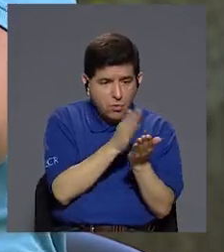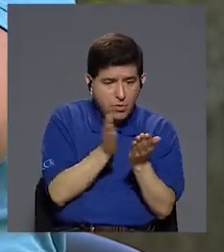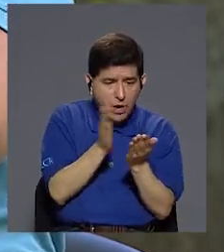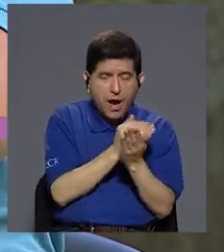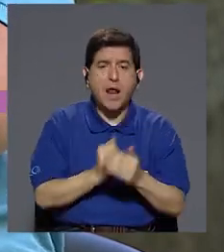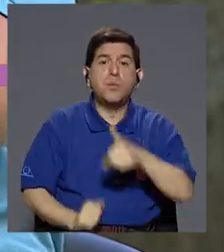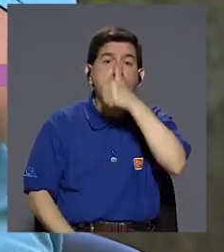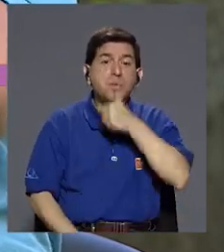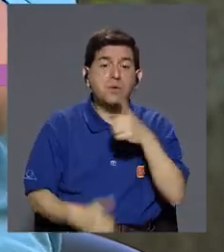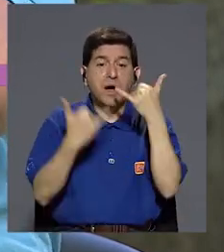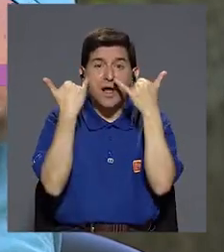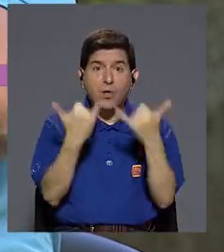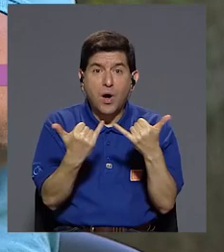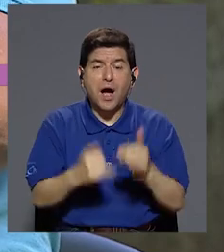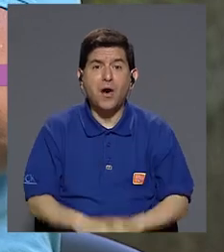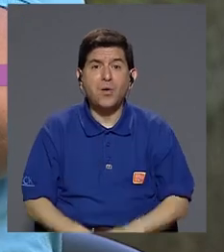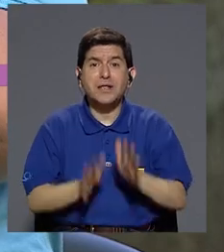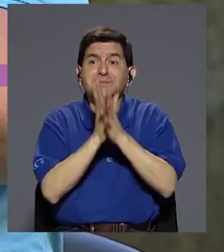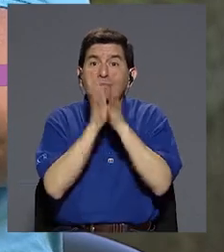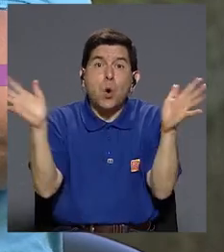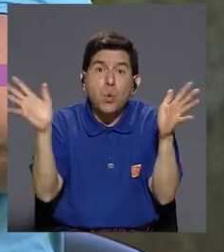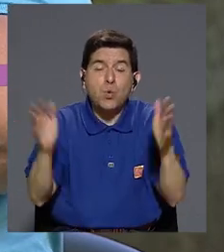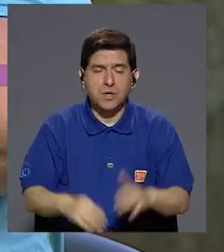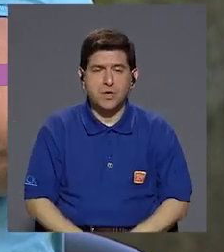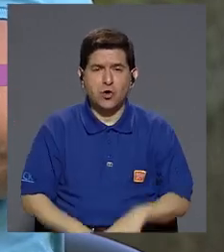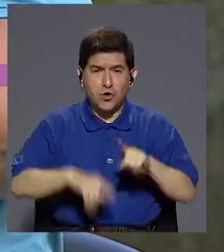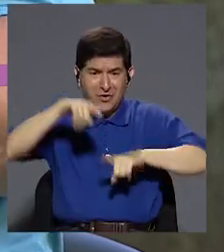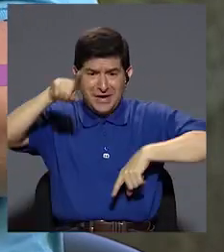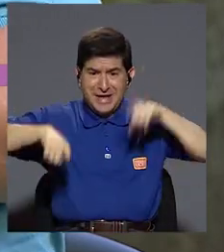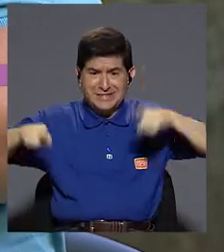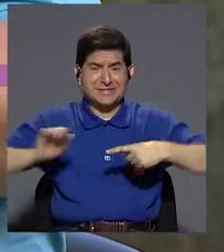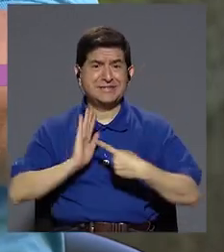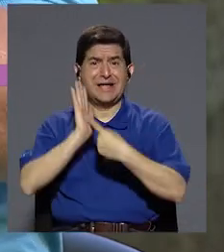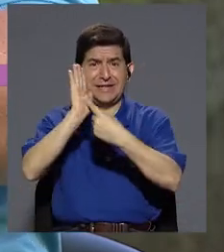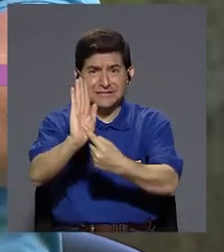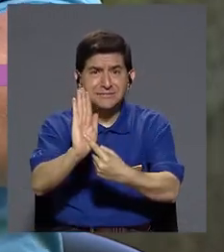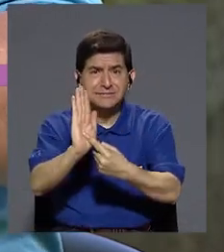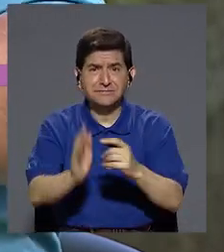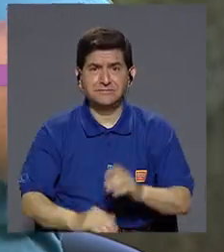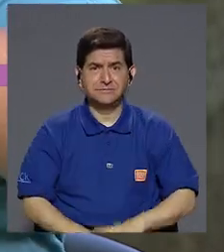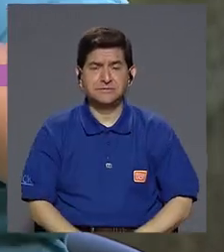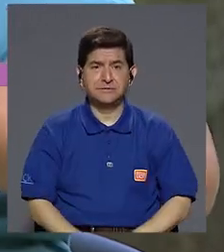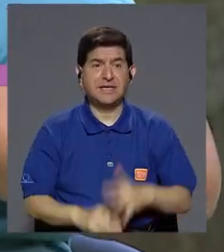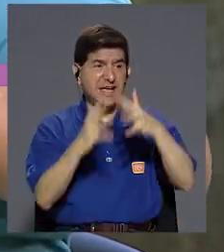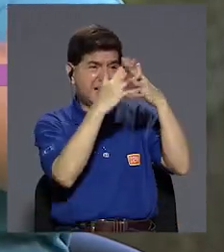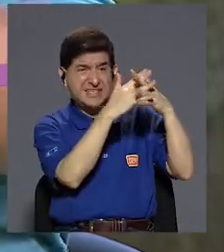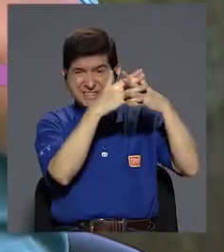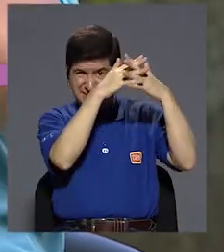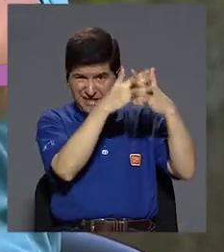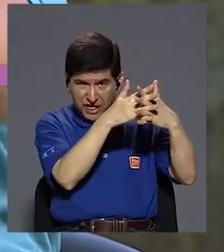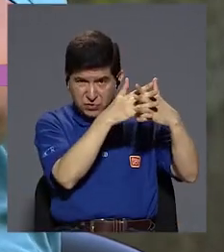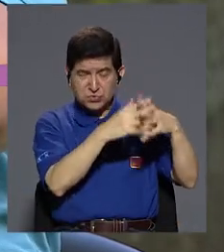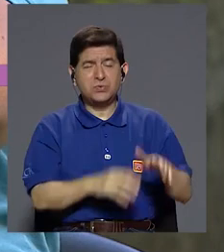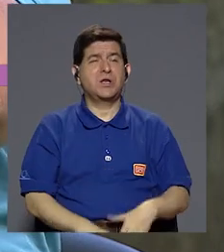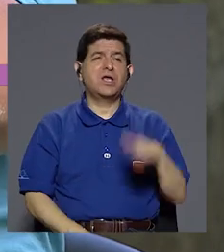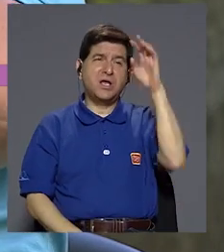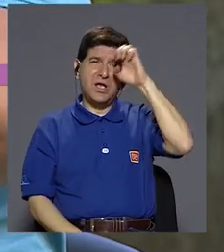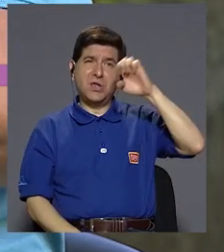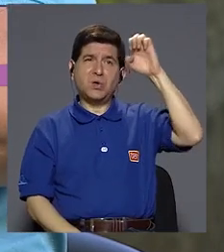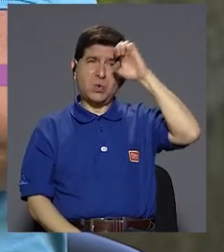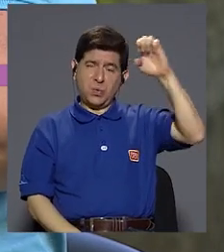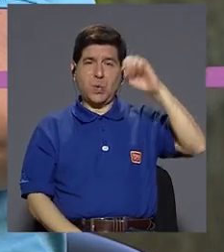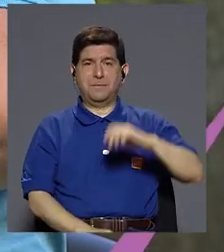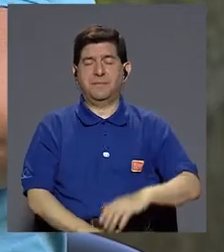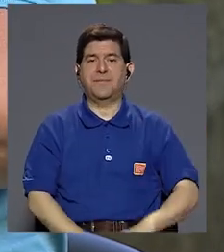es público. Las estadísticas en la actualidad dicen, por ejemplo, en Estados Unidos y en Europa,